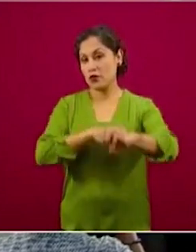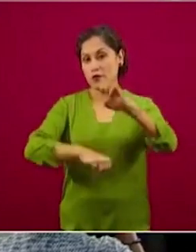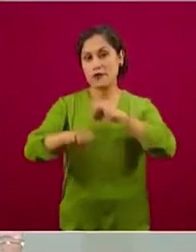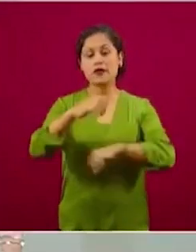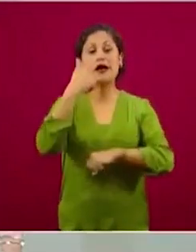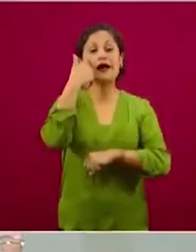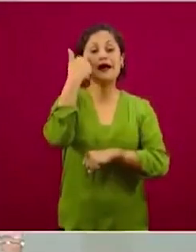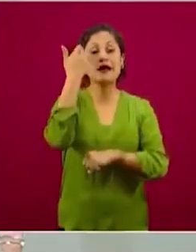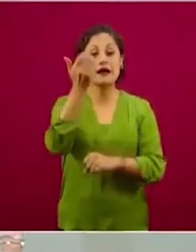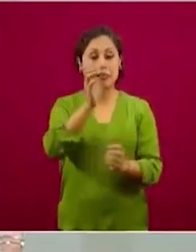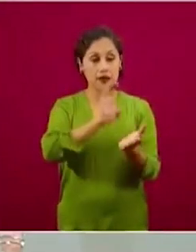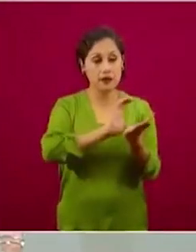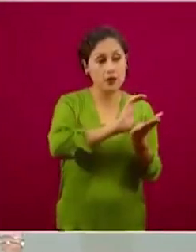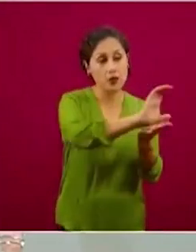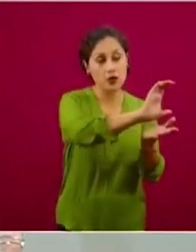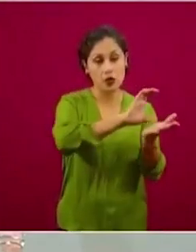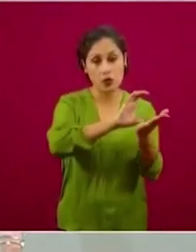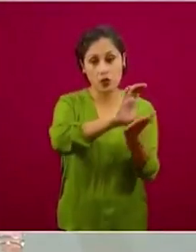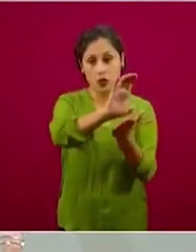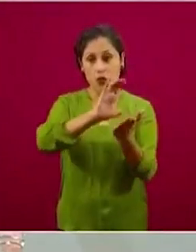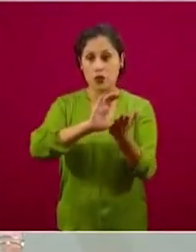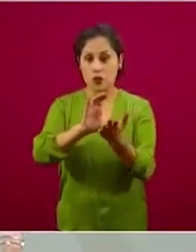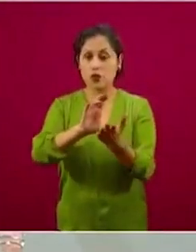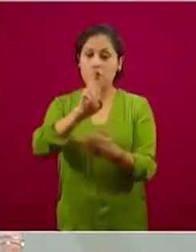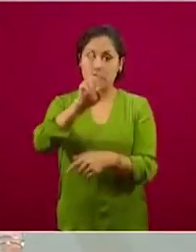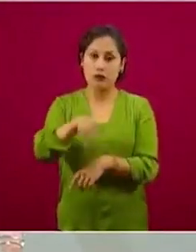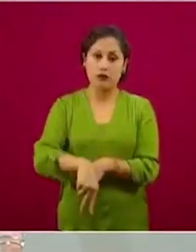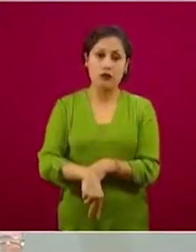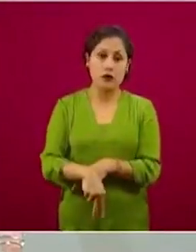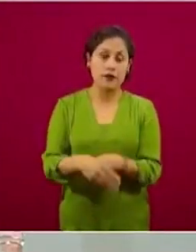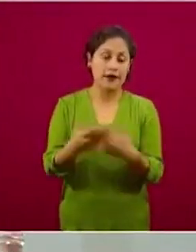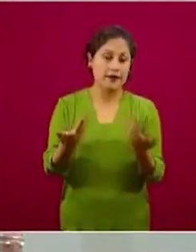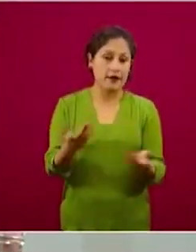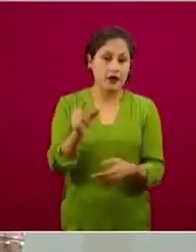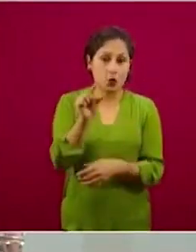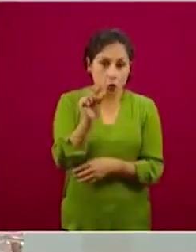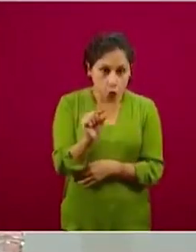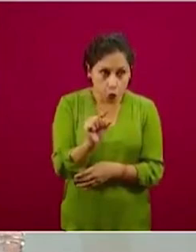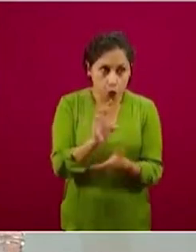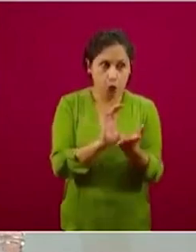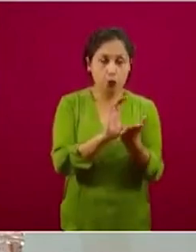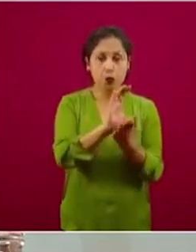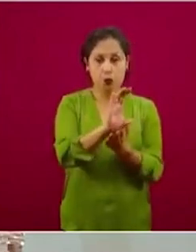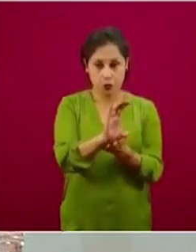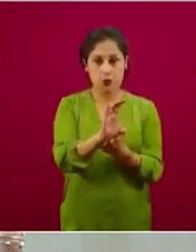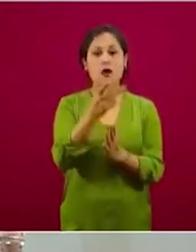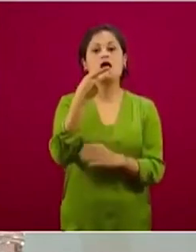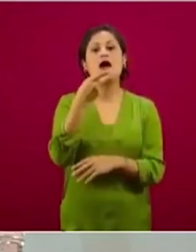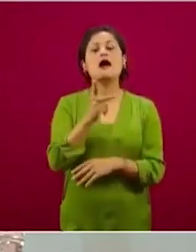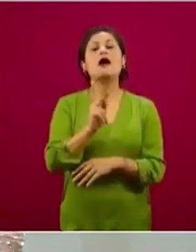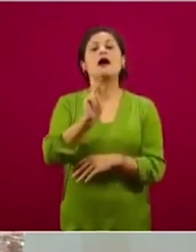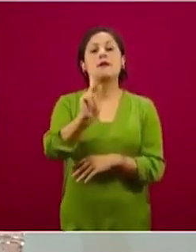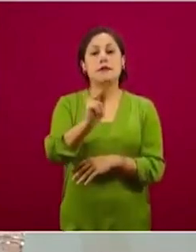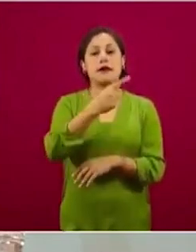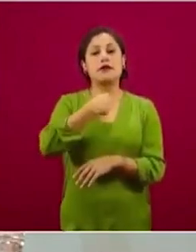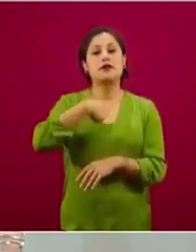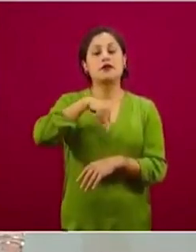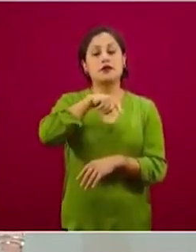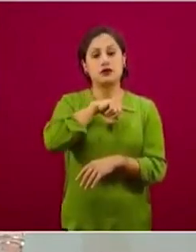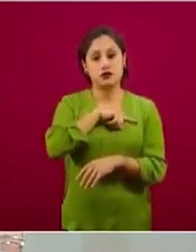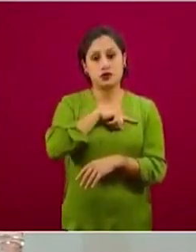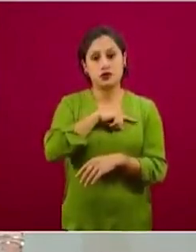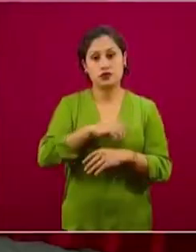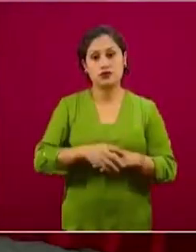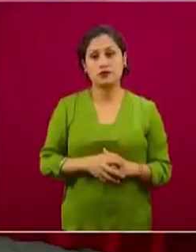una cantidad realmente muy, muy, muy baja, pero lo que hicimos fue el fin de semana, sábado y